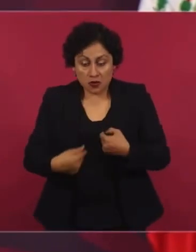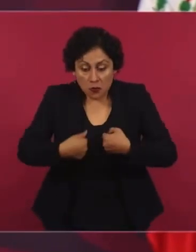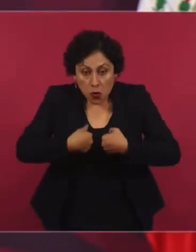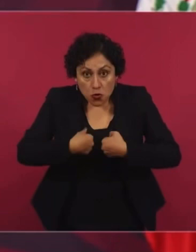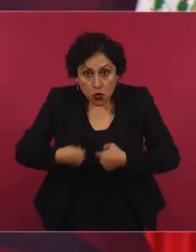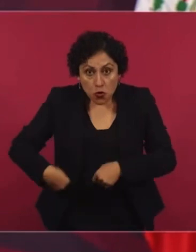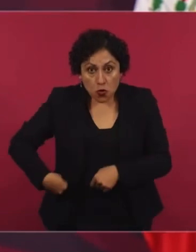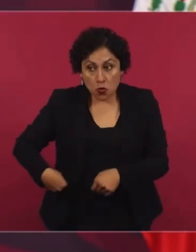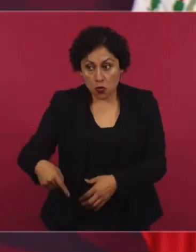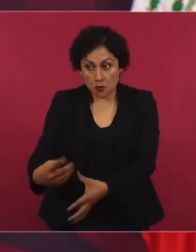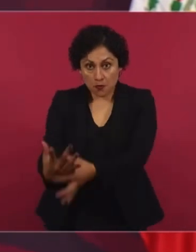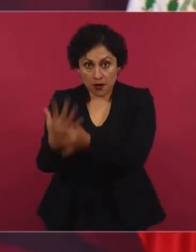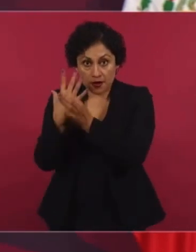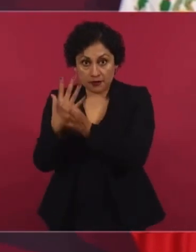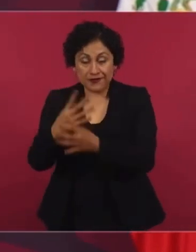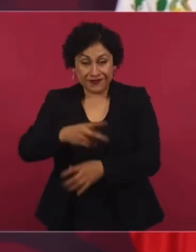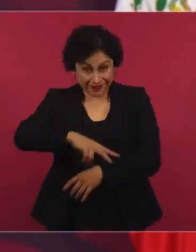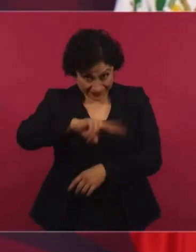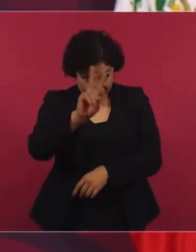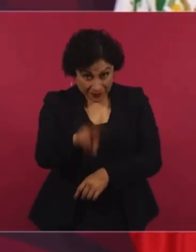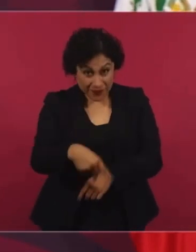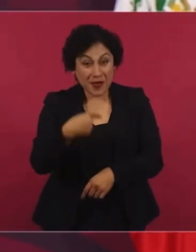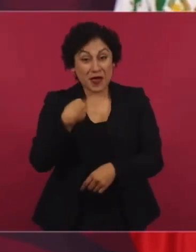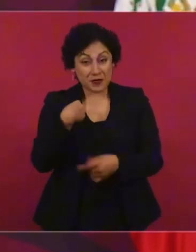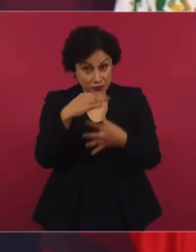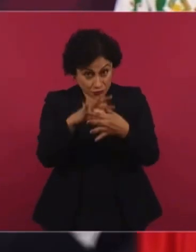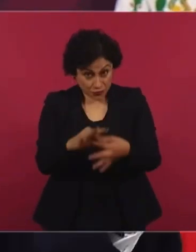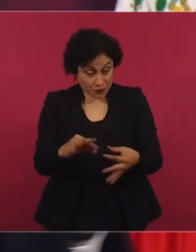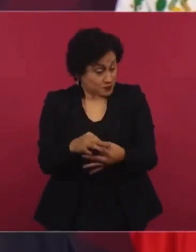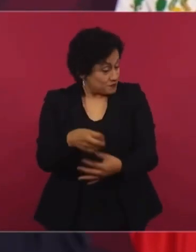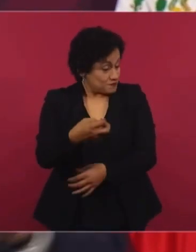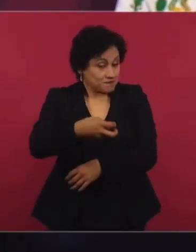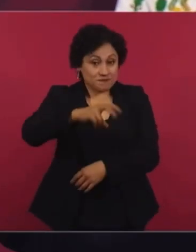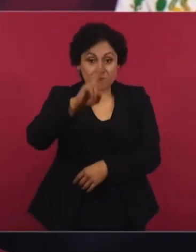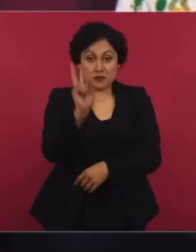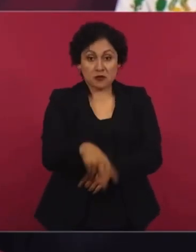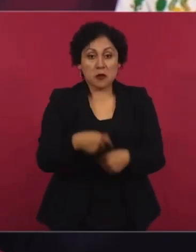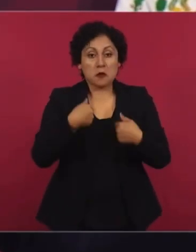así como se los estoy planteando, que yo ni sabía